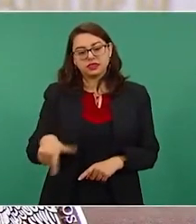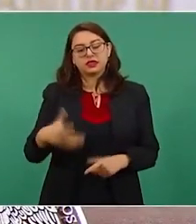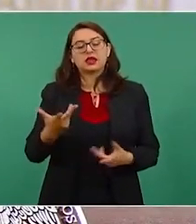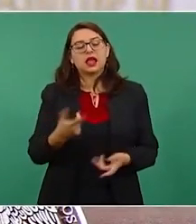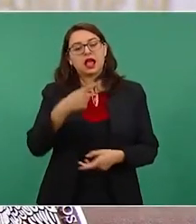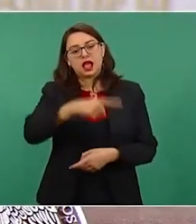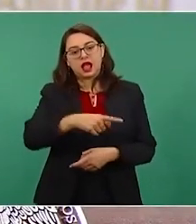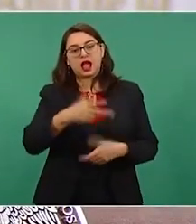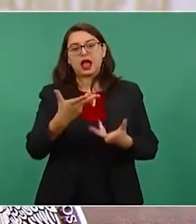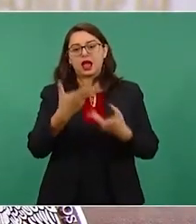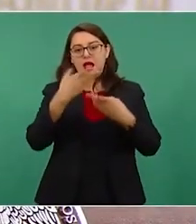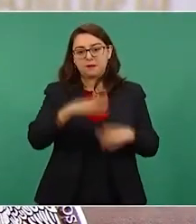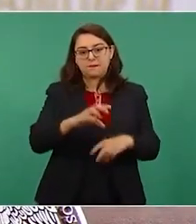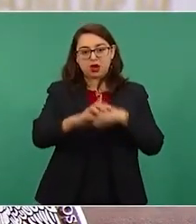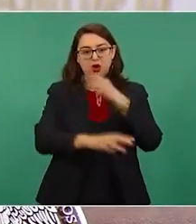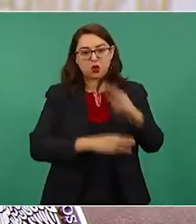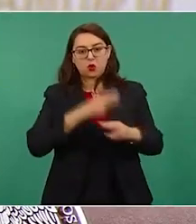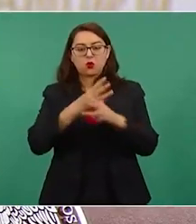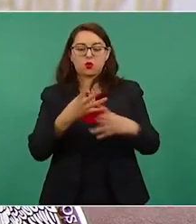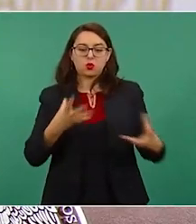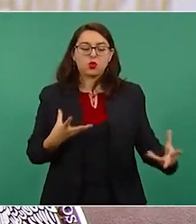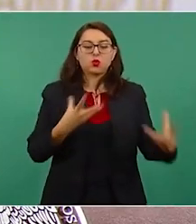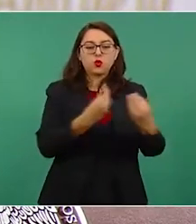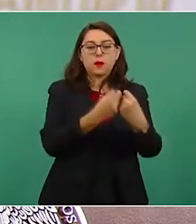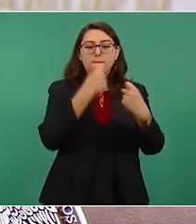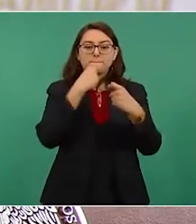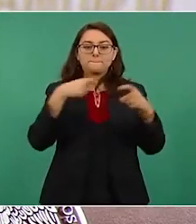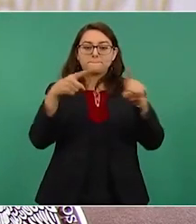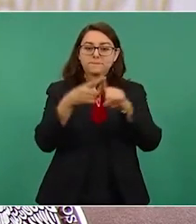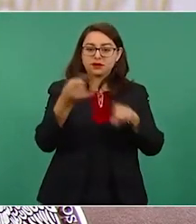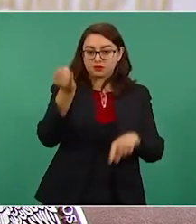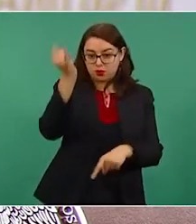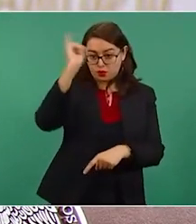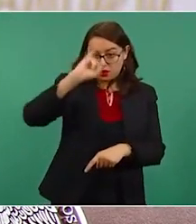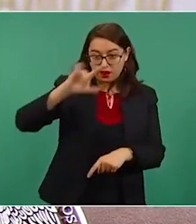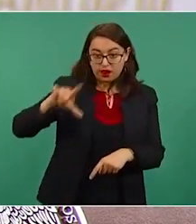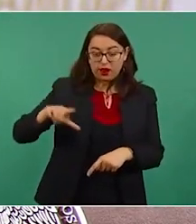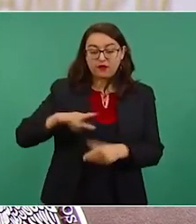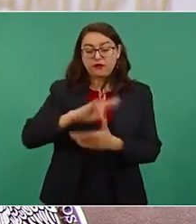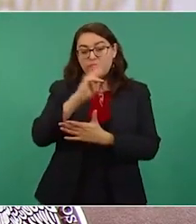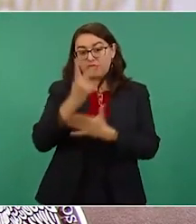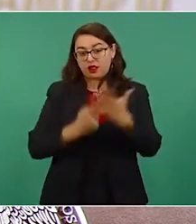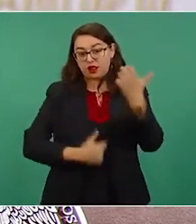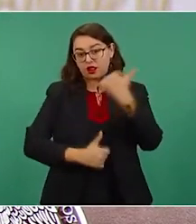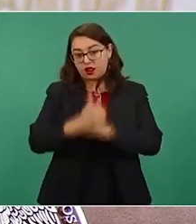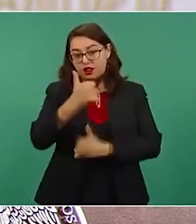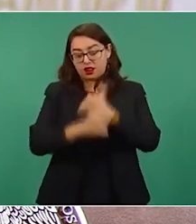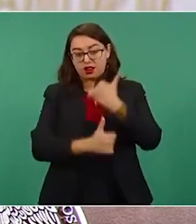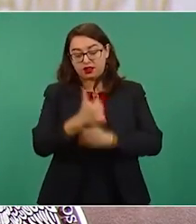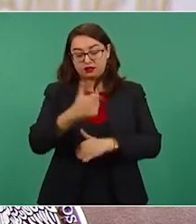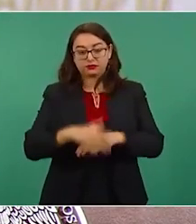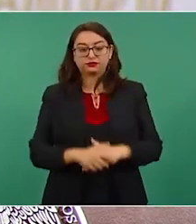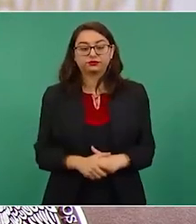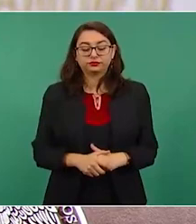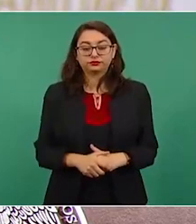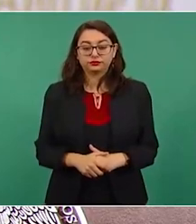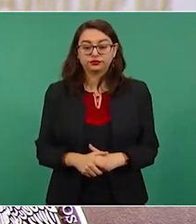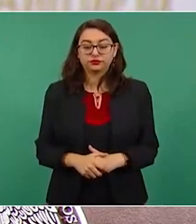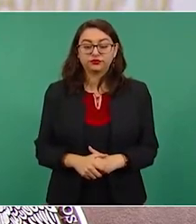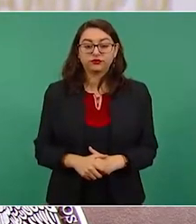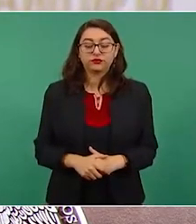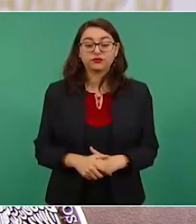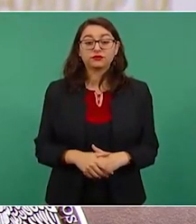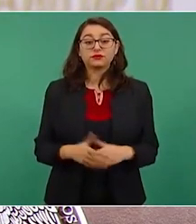sido consultor del Banco Mundial y jefe del Programa de Competitividad de México en la USAID, una